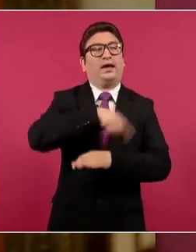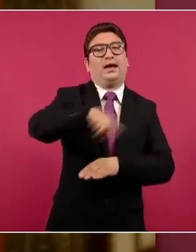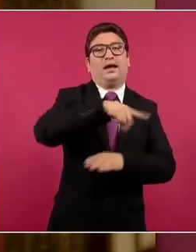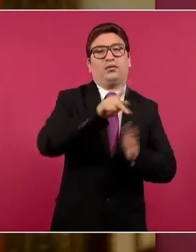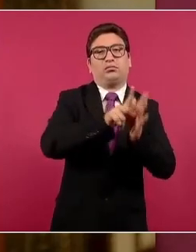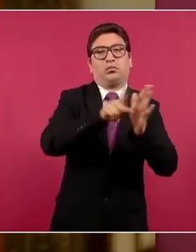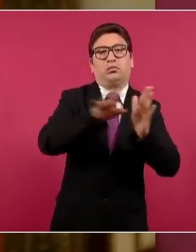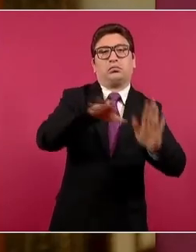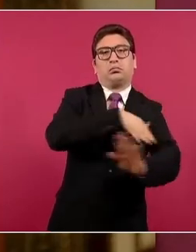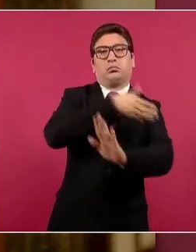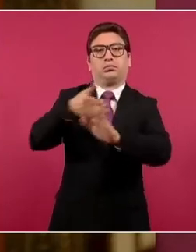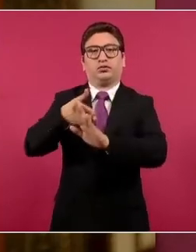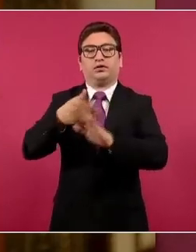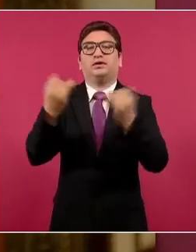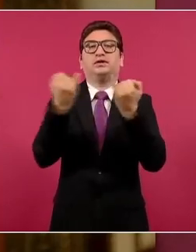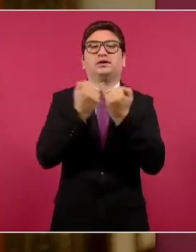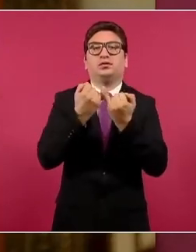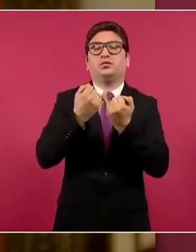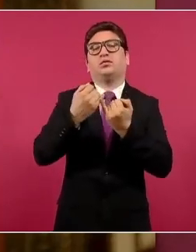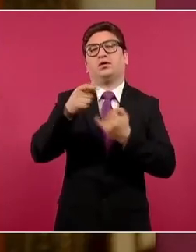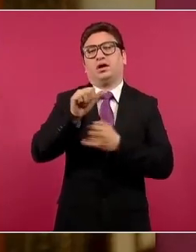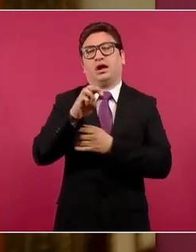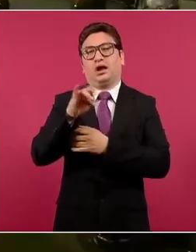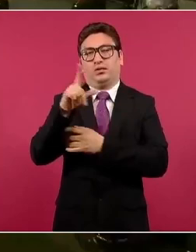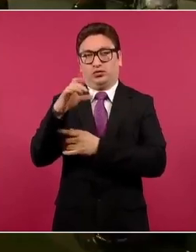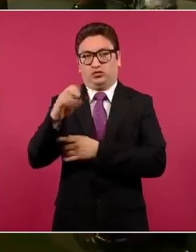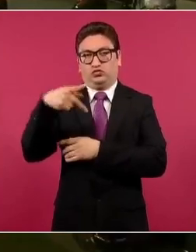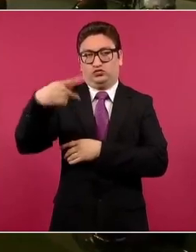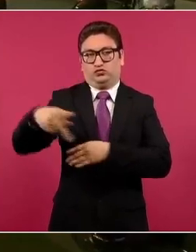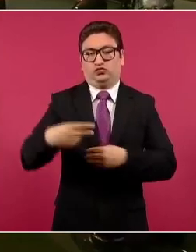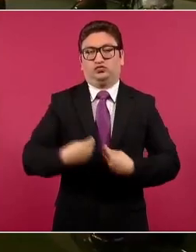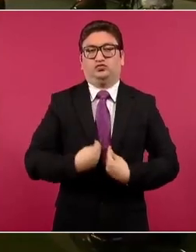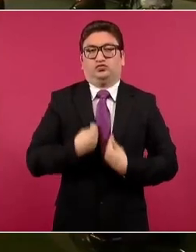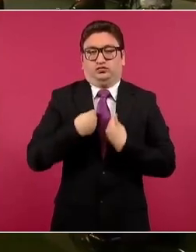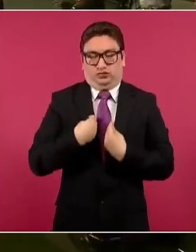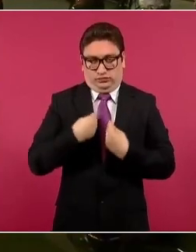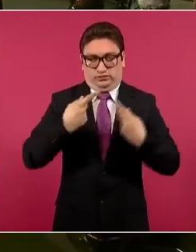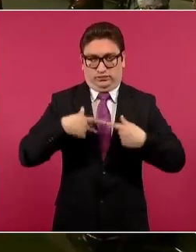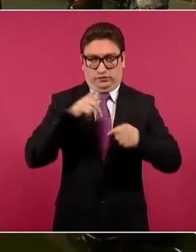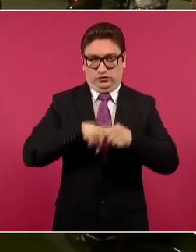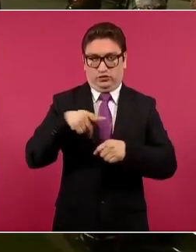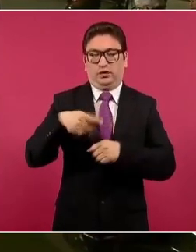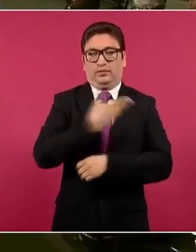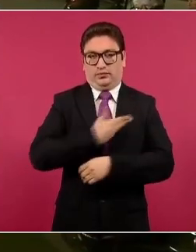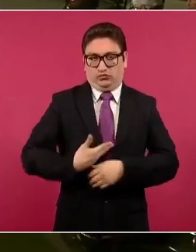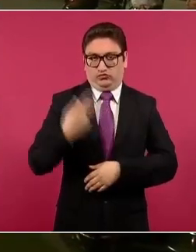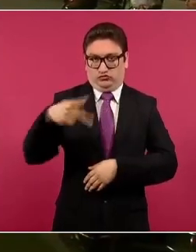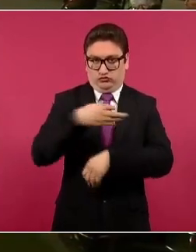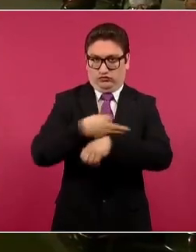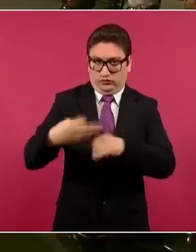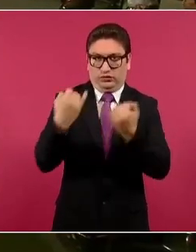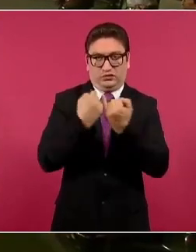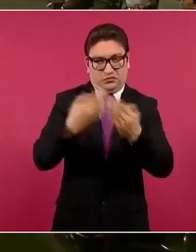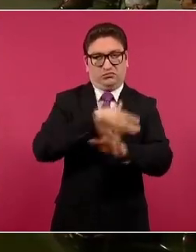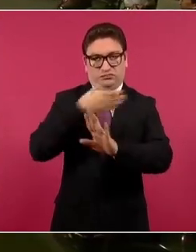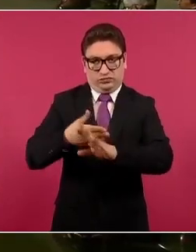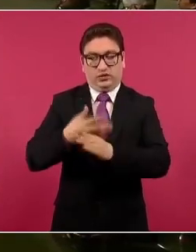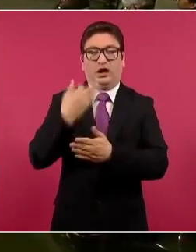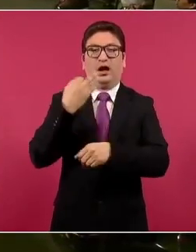en la vida personal del presidente y de su familia. Así que vamos a presentar un video